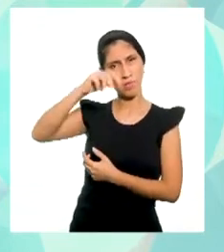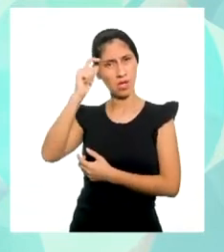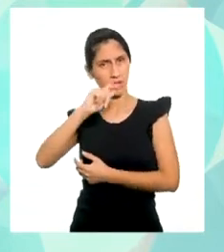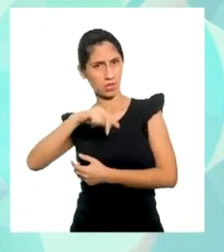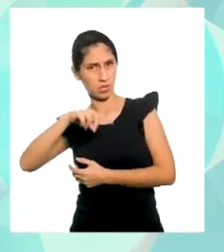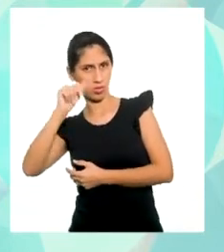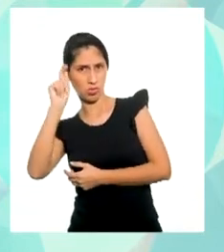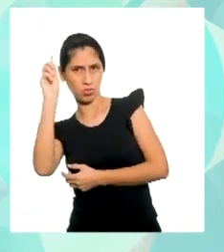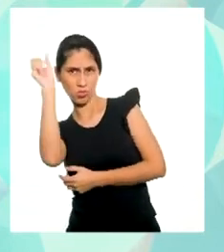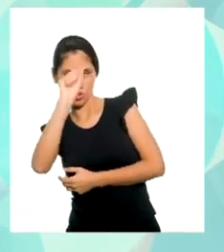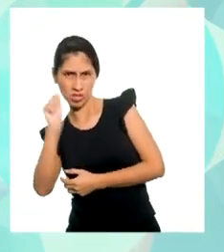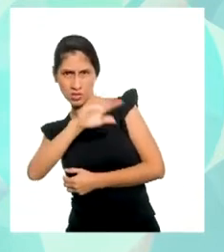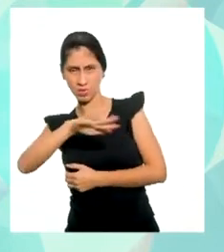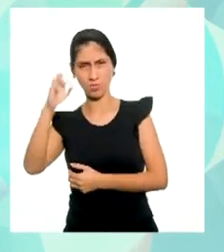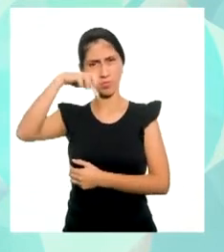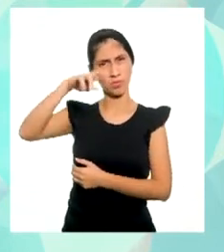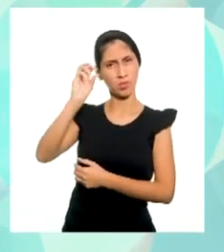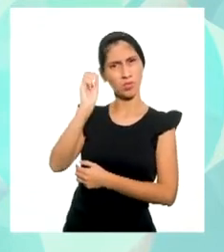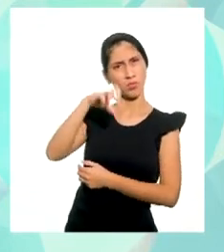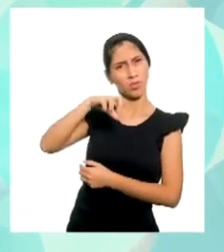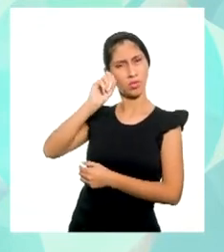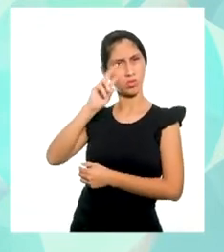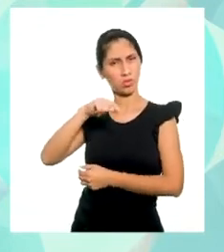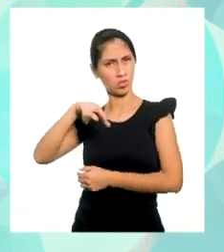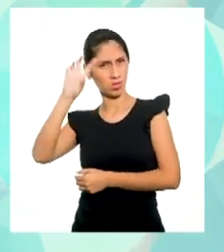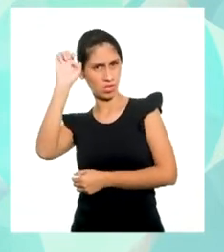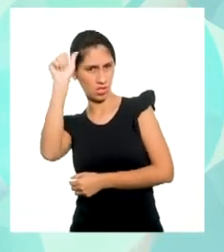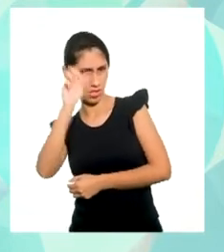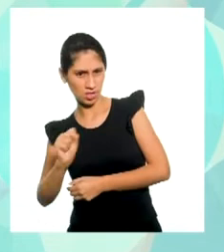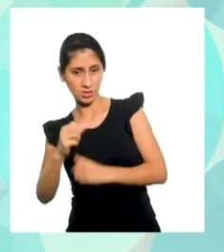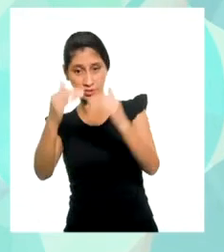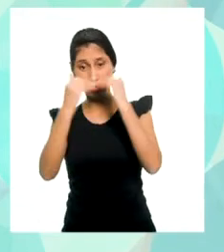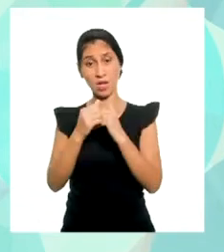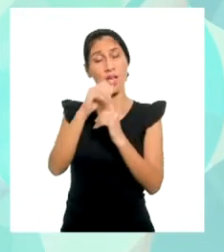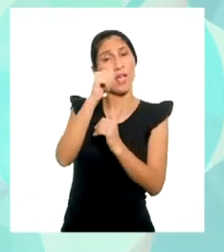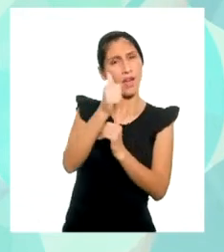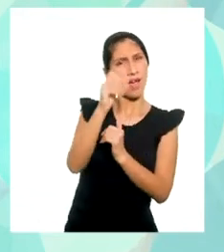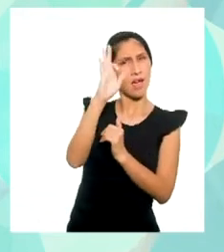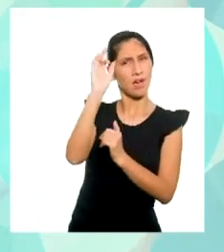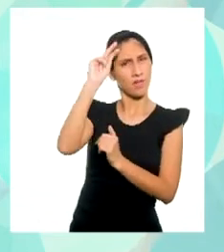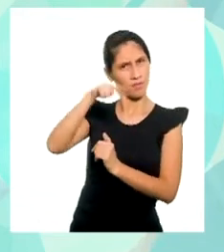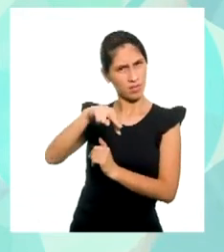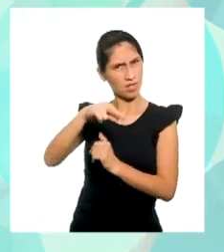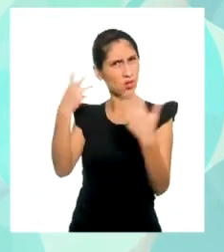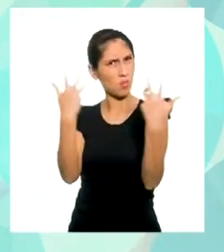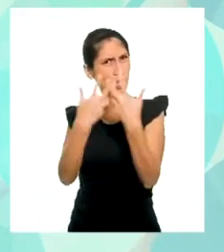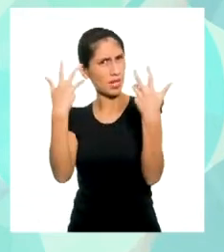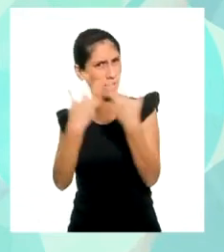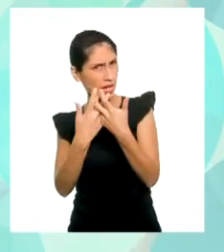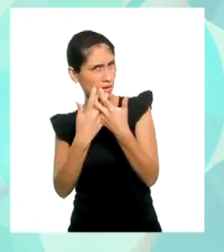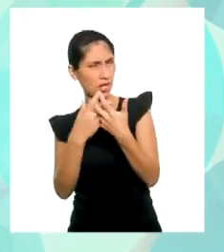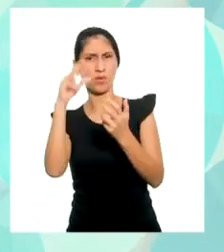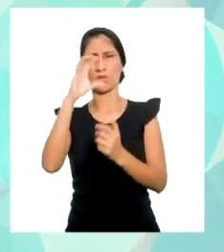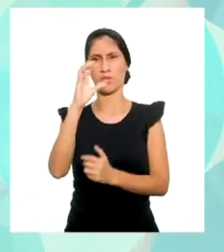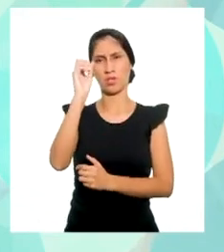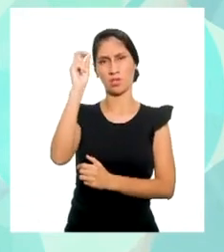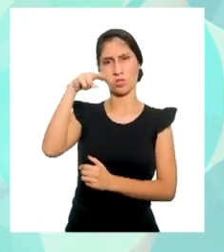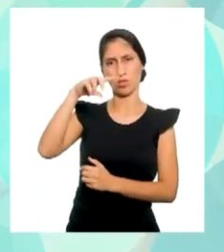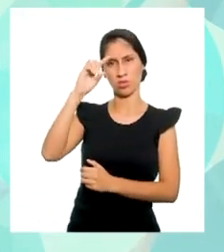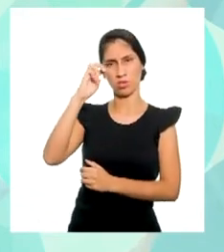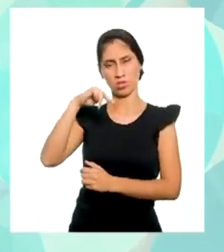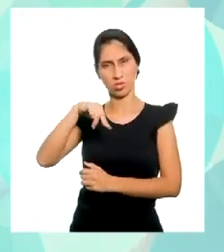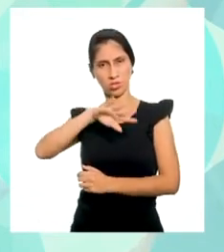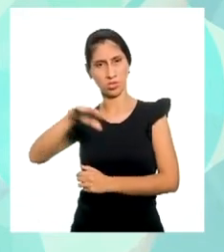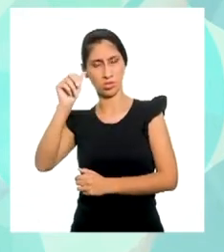proporcionales. Una función afín es una función donde se aplica una condición inicial. Tiene la siguiente